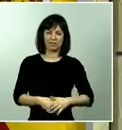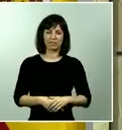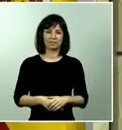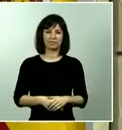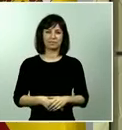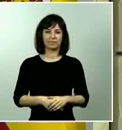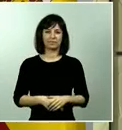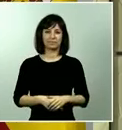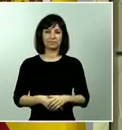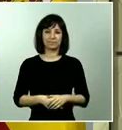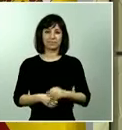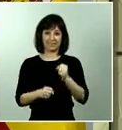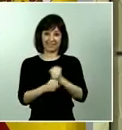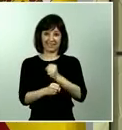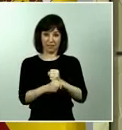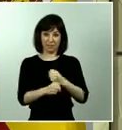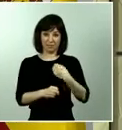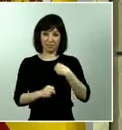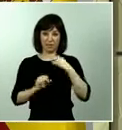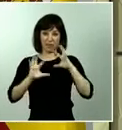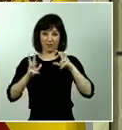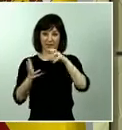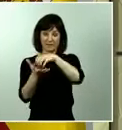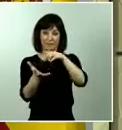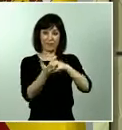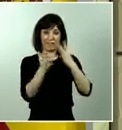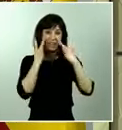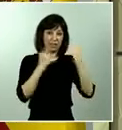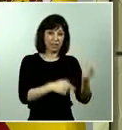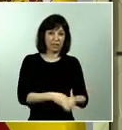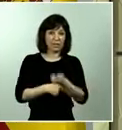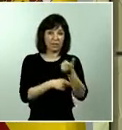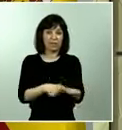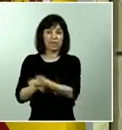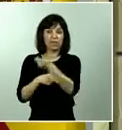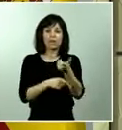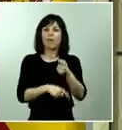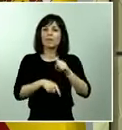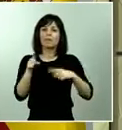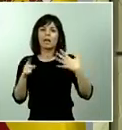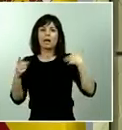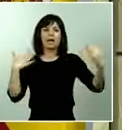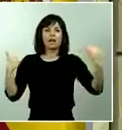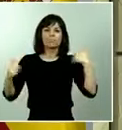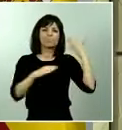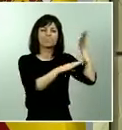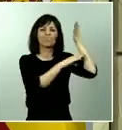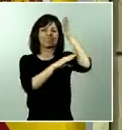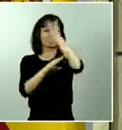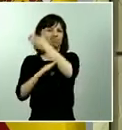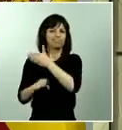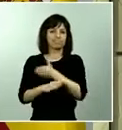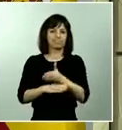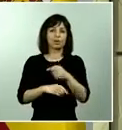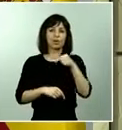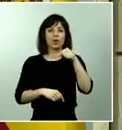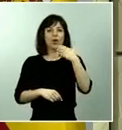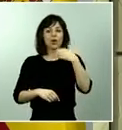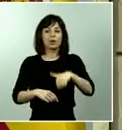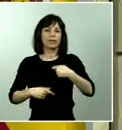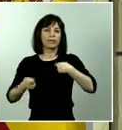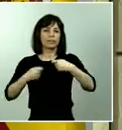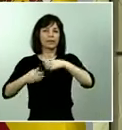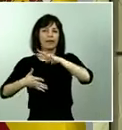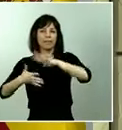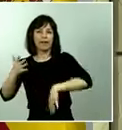desinfección de las residencias, hemos llegado a desinfecciones allí donde se nos ha llamado en todas partes. Hoy estamos en Mercabarna, estamos en Mercamadrid,